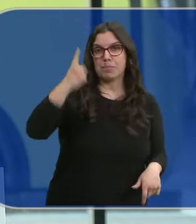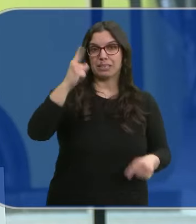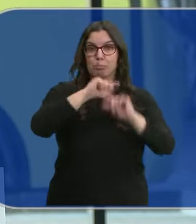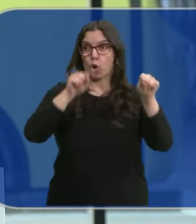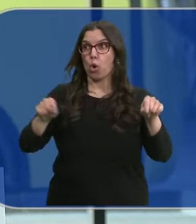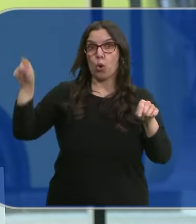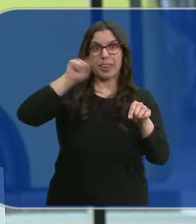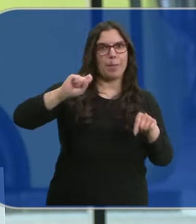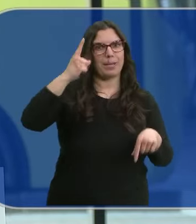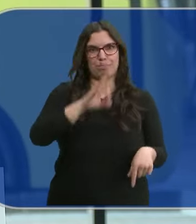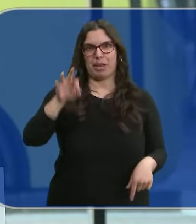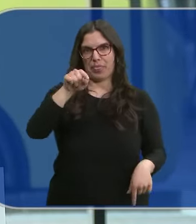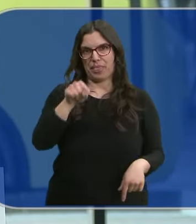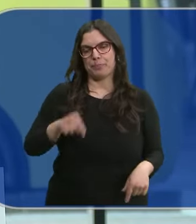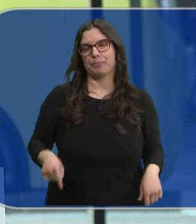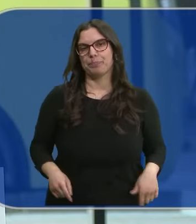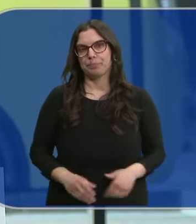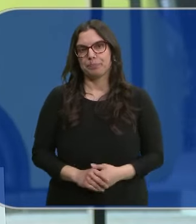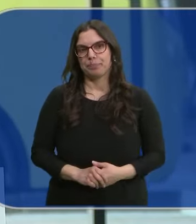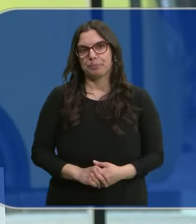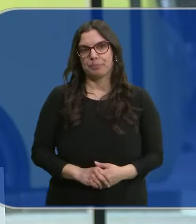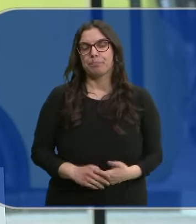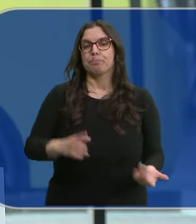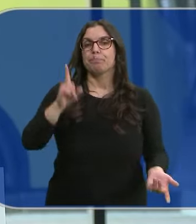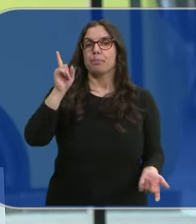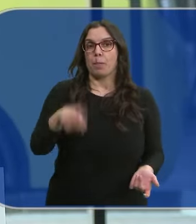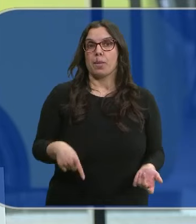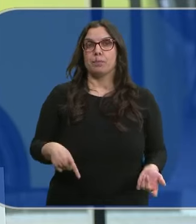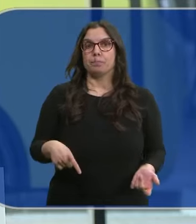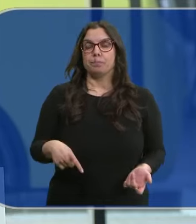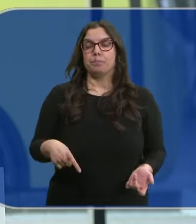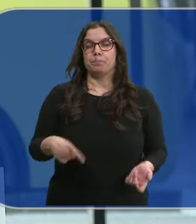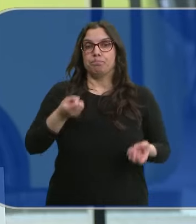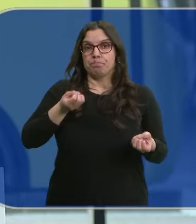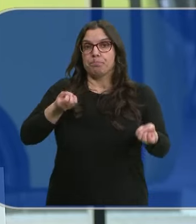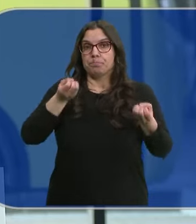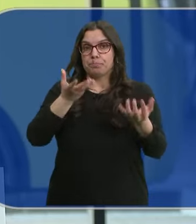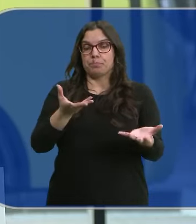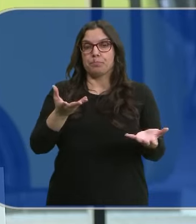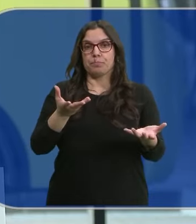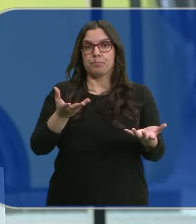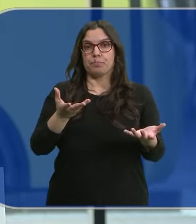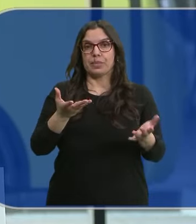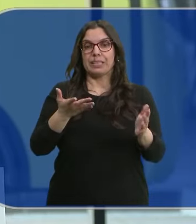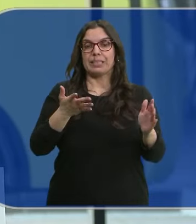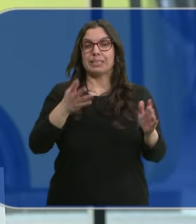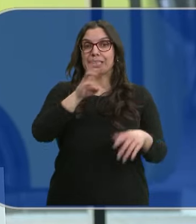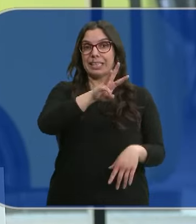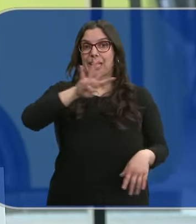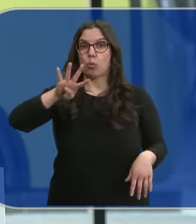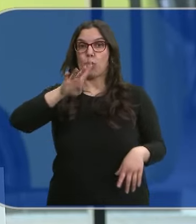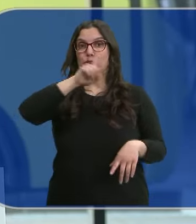de la comunidad de Castilla y León. También decir que son 34